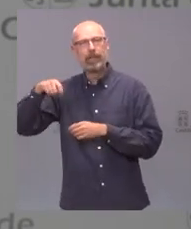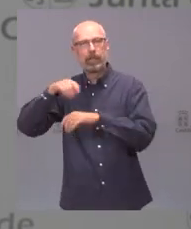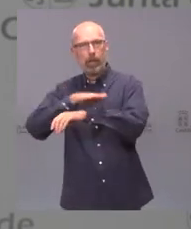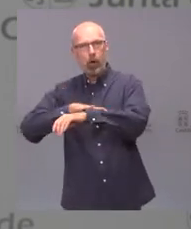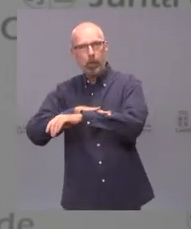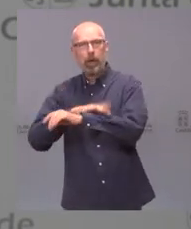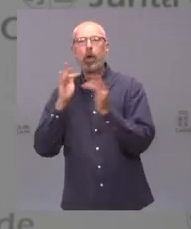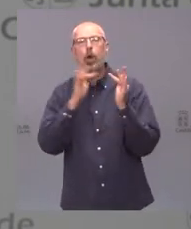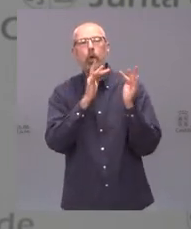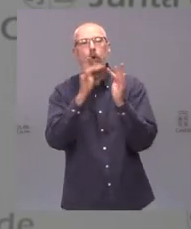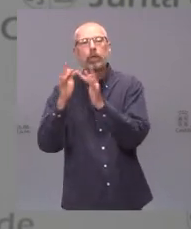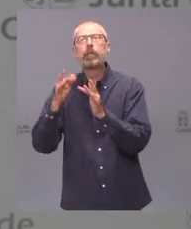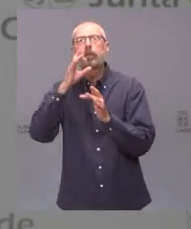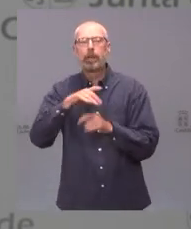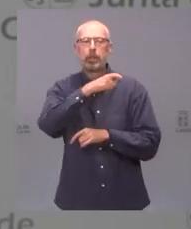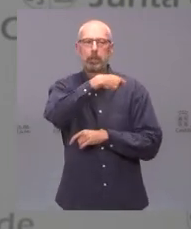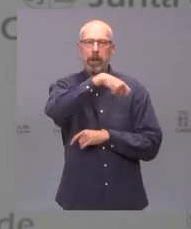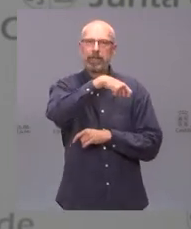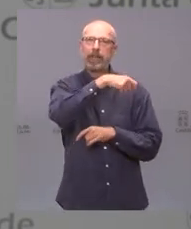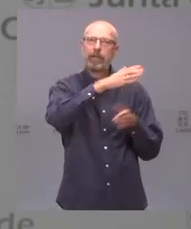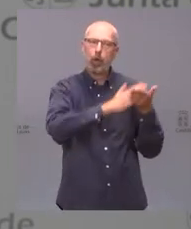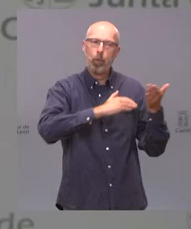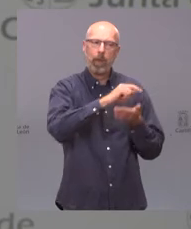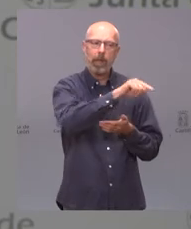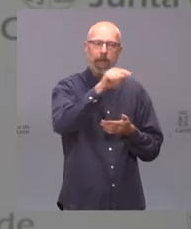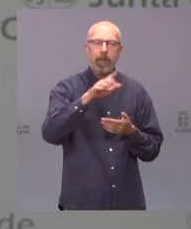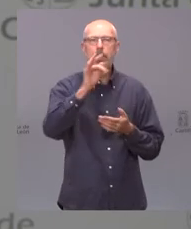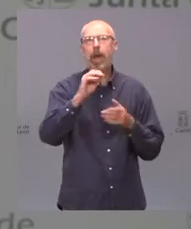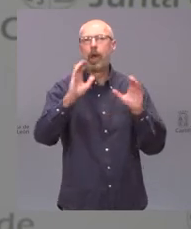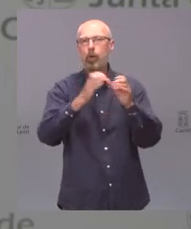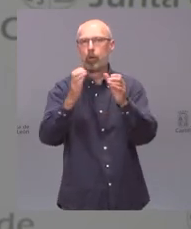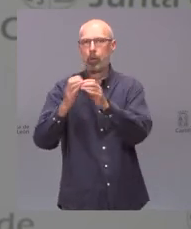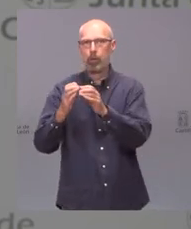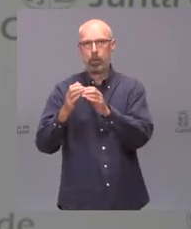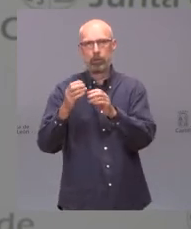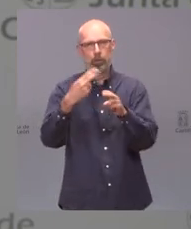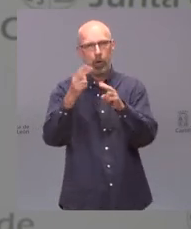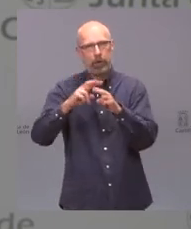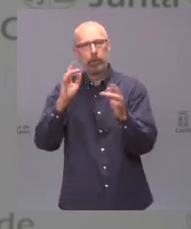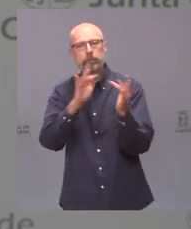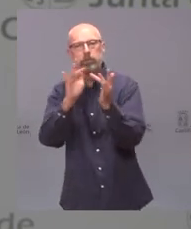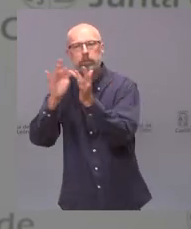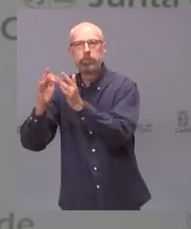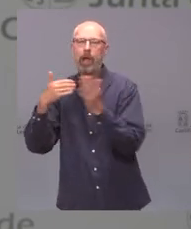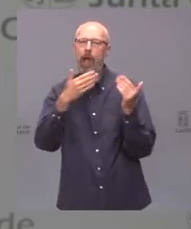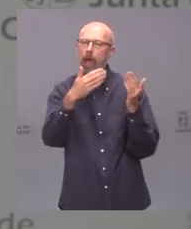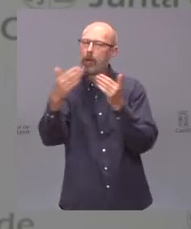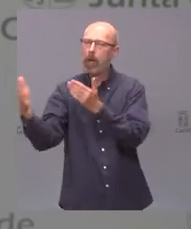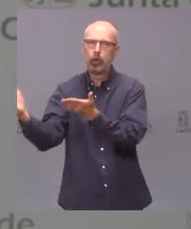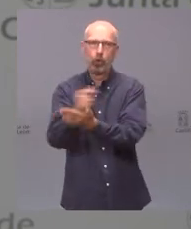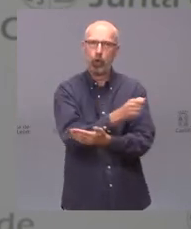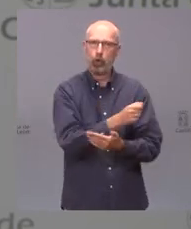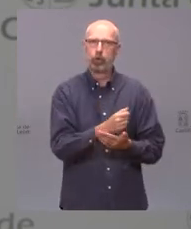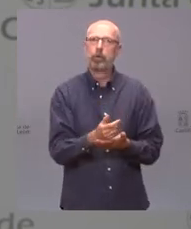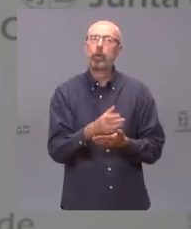autónomas y con los partidos de la oposición porque al final hay que explicarle a los ciudadanos que realmente el estado de alarma ha sido